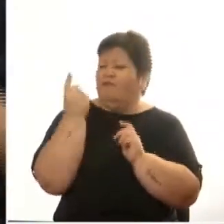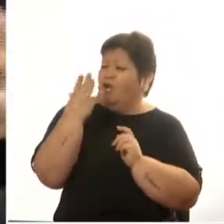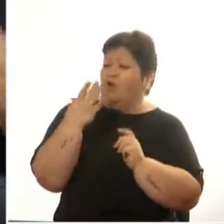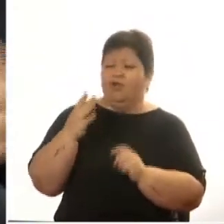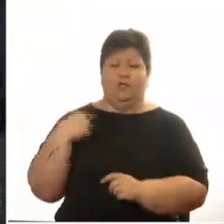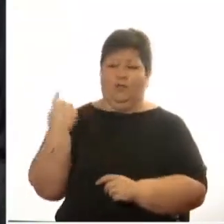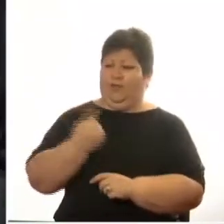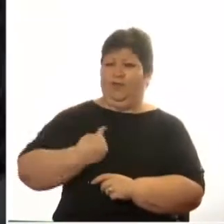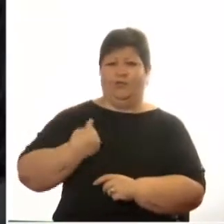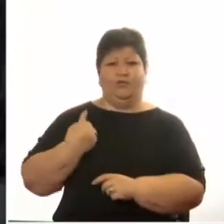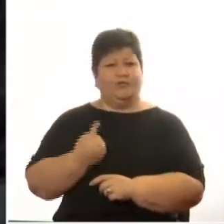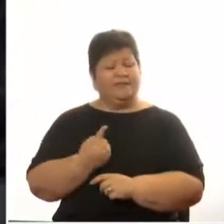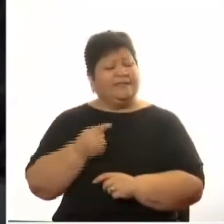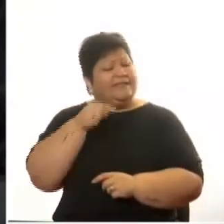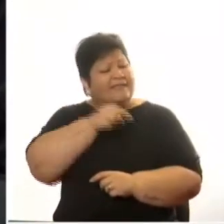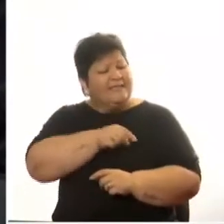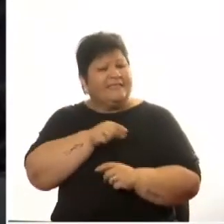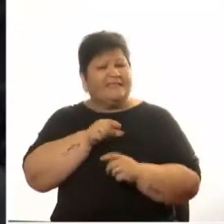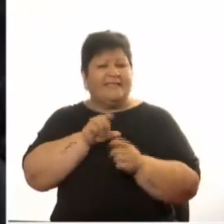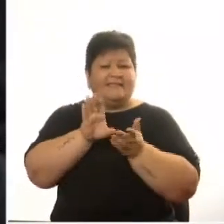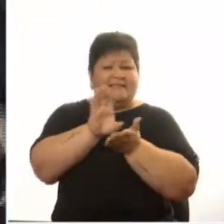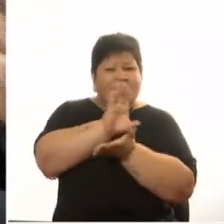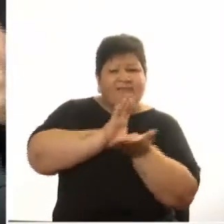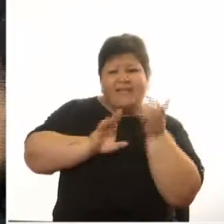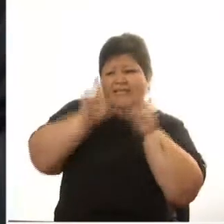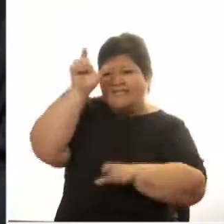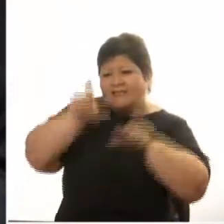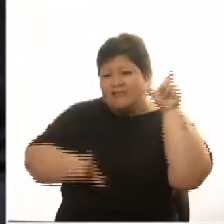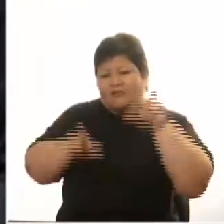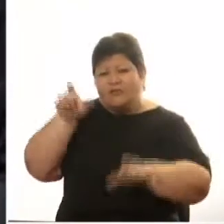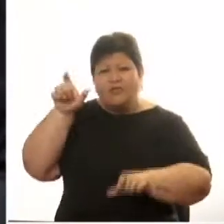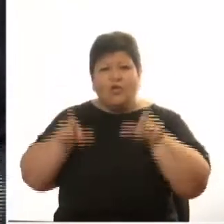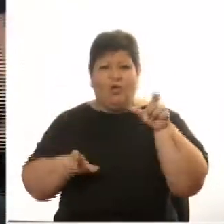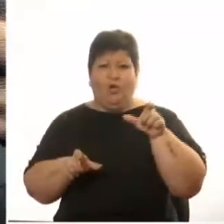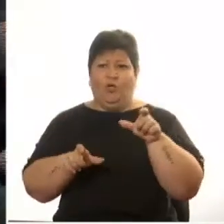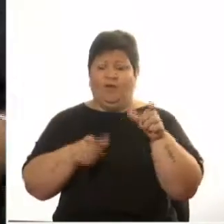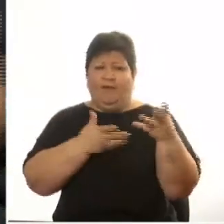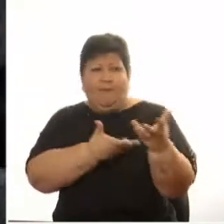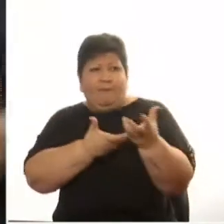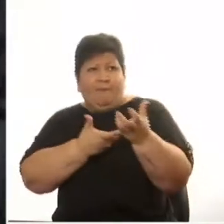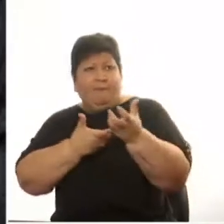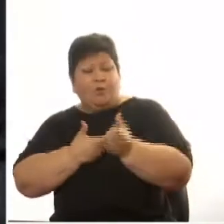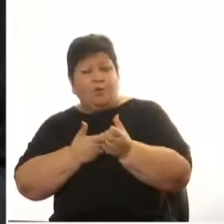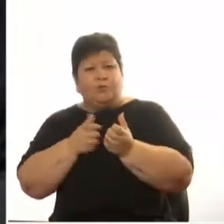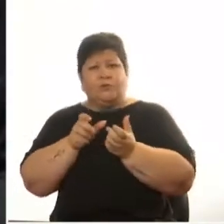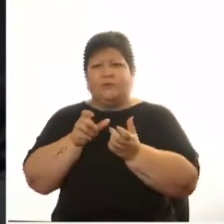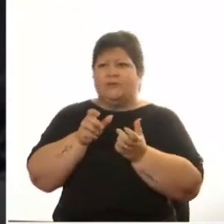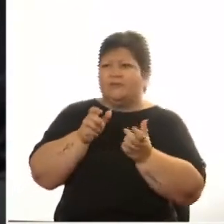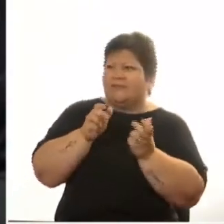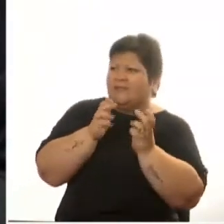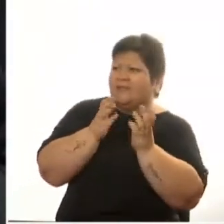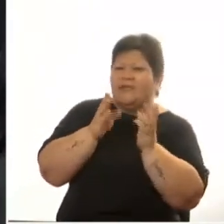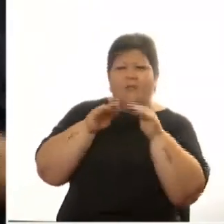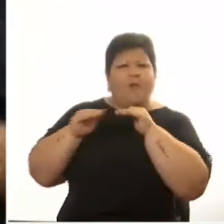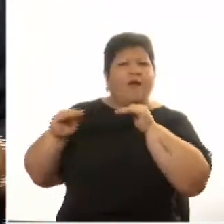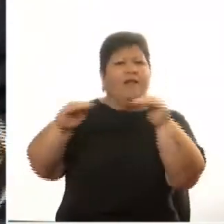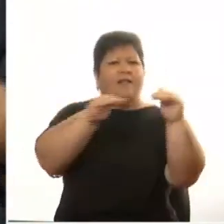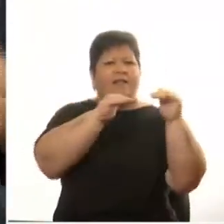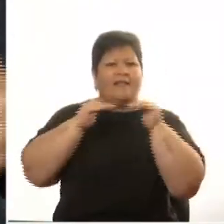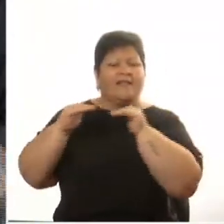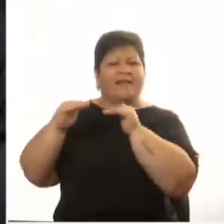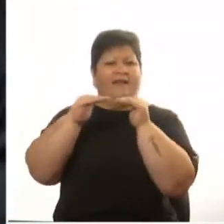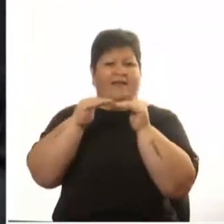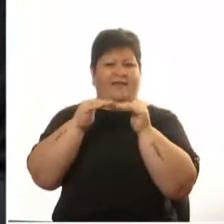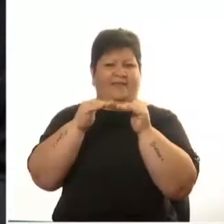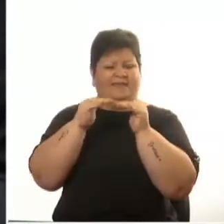esa civilización occidental forjada en la tradición judía de la igualdad de las tablas de la ley la